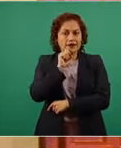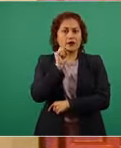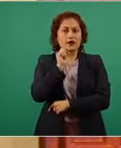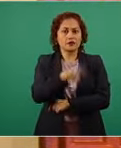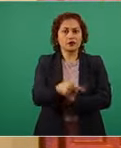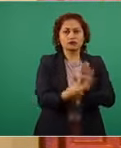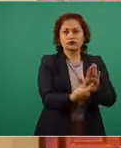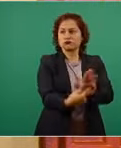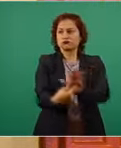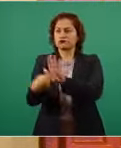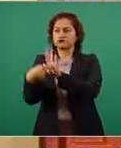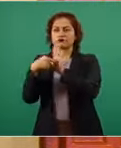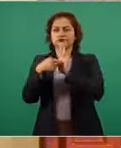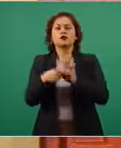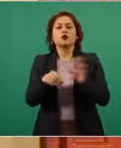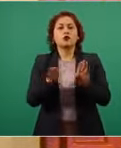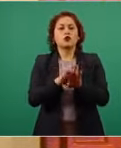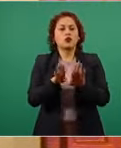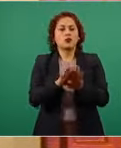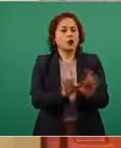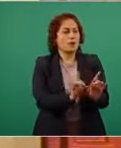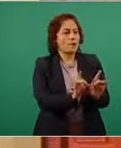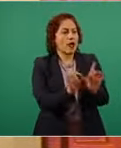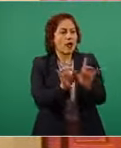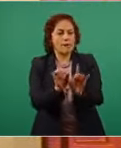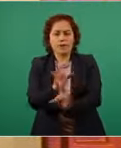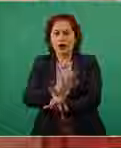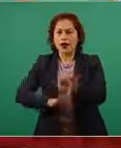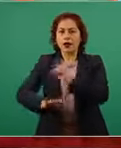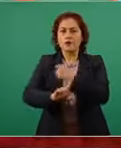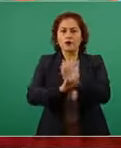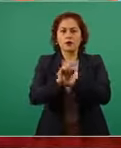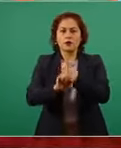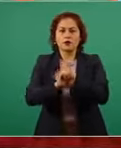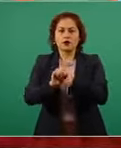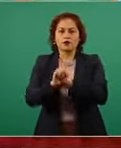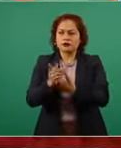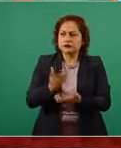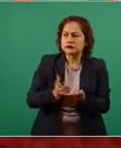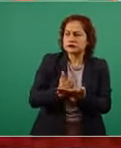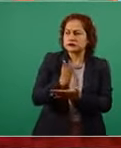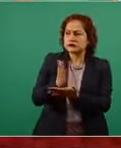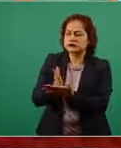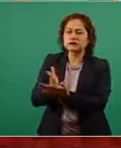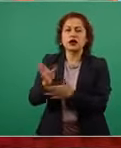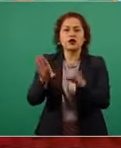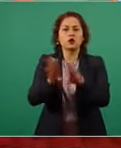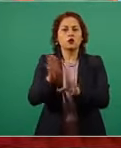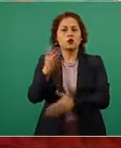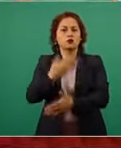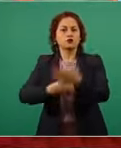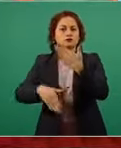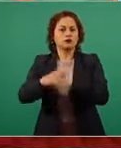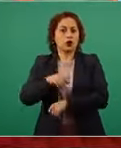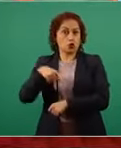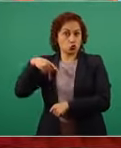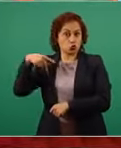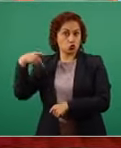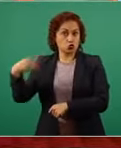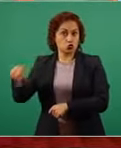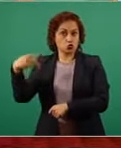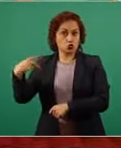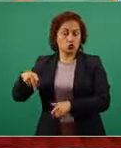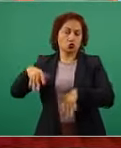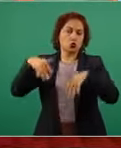hacerlo en medio de la tempestad. Su congruencia en este fundamental asunto se advierte de